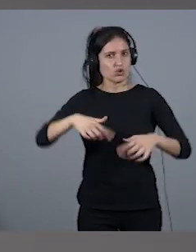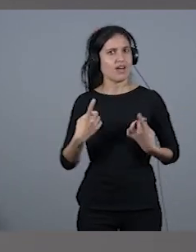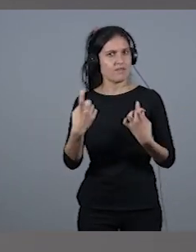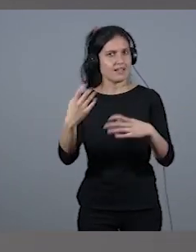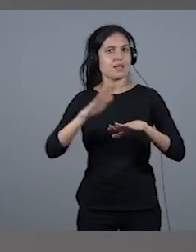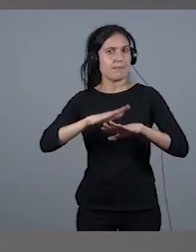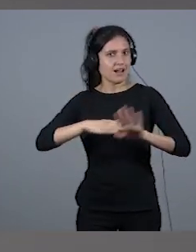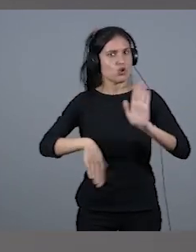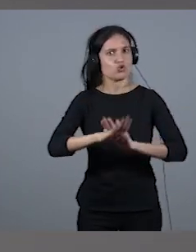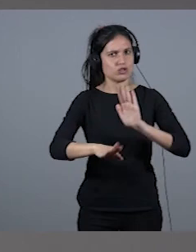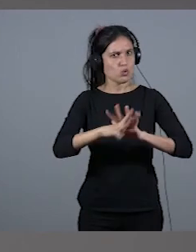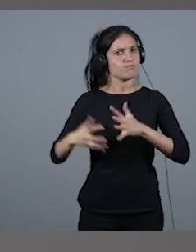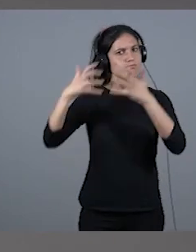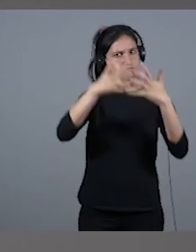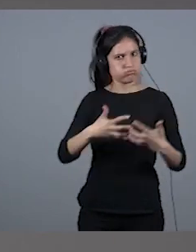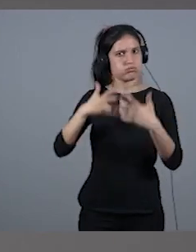esto florezca. Muchas gracias.